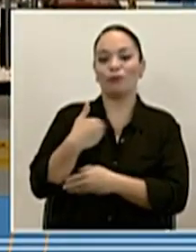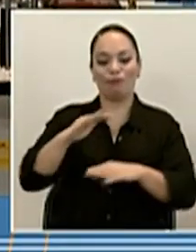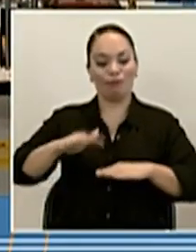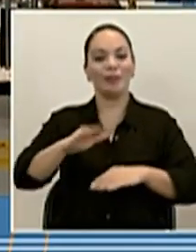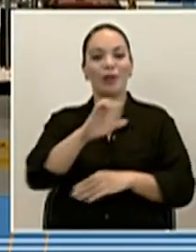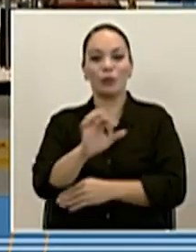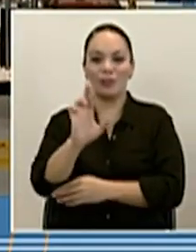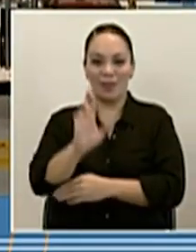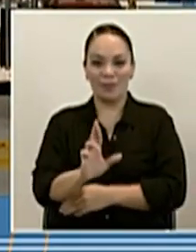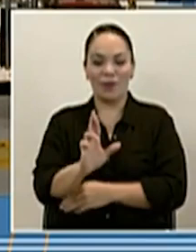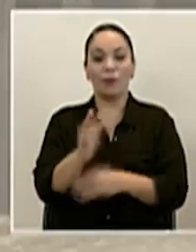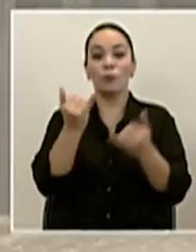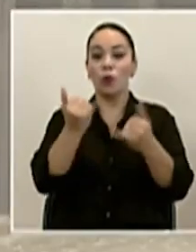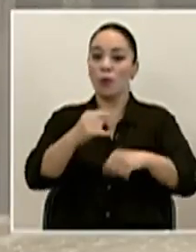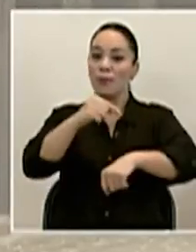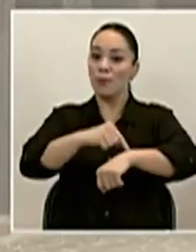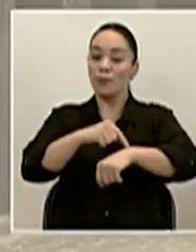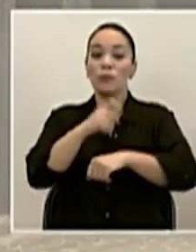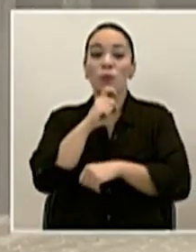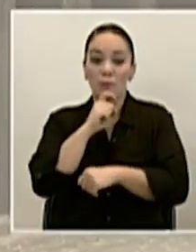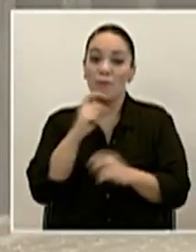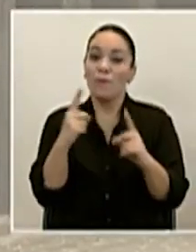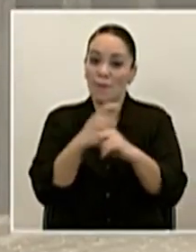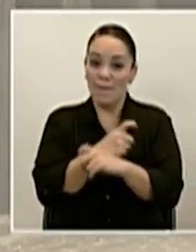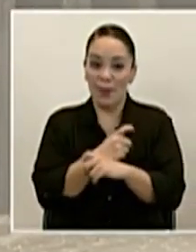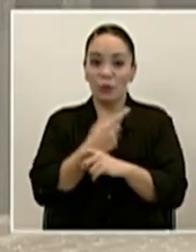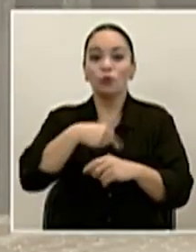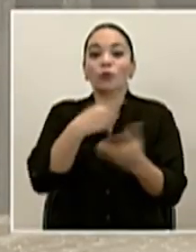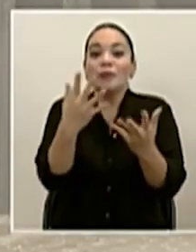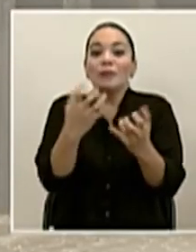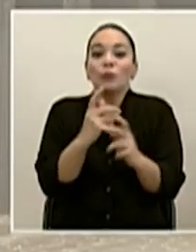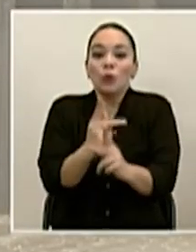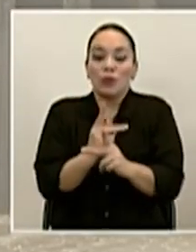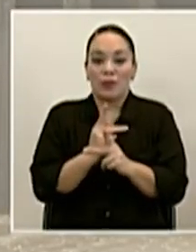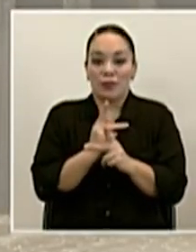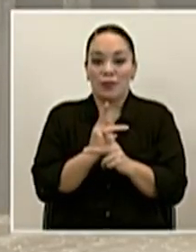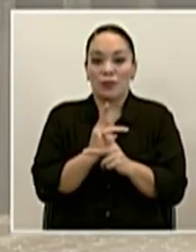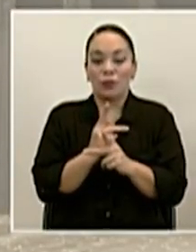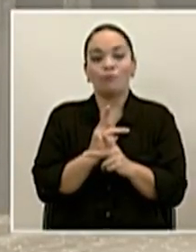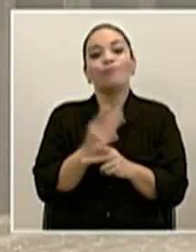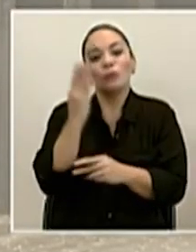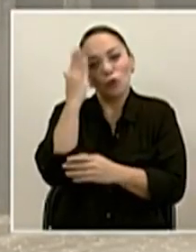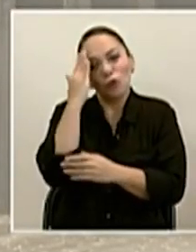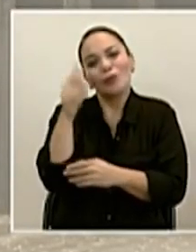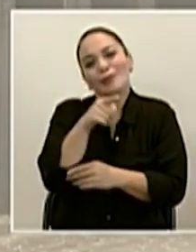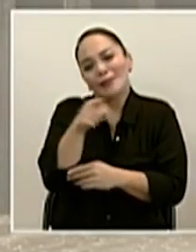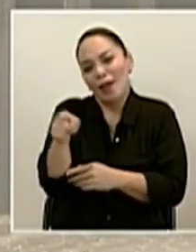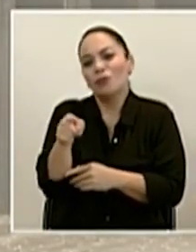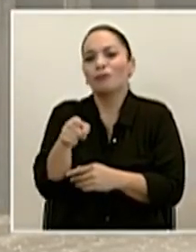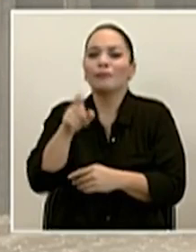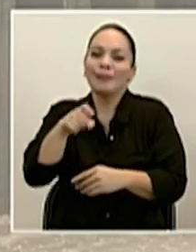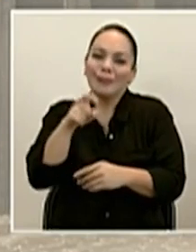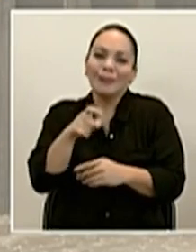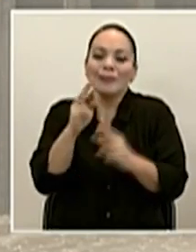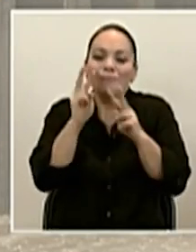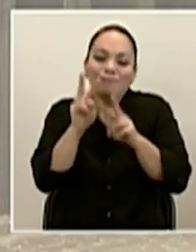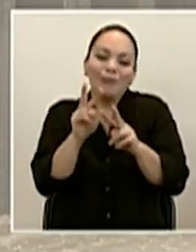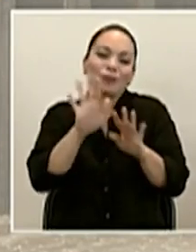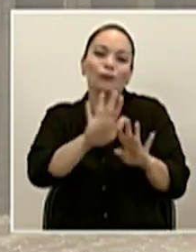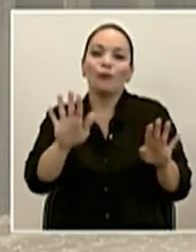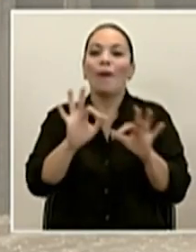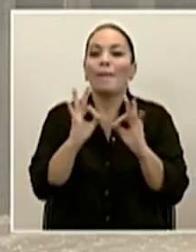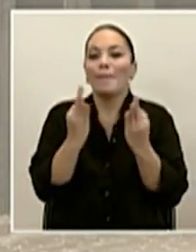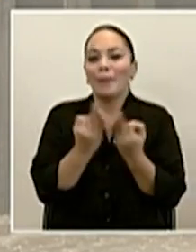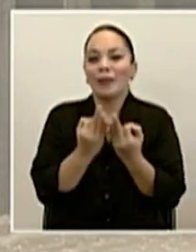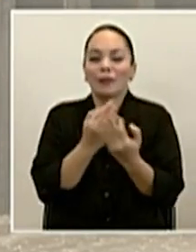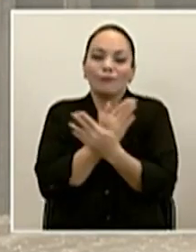Porque sé que vivimos momentos complejos en que buscamos protegerlos y sé que también extrañan estar con sus seres queridos, con sus hijos